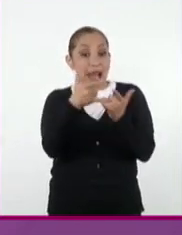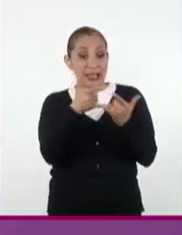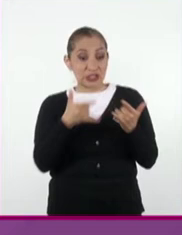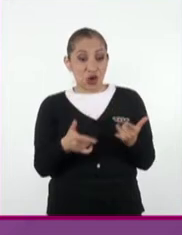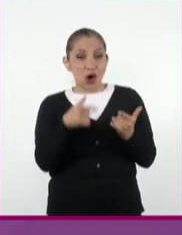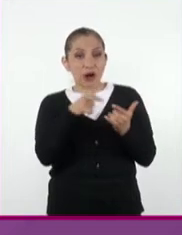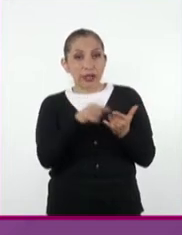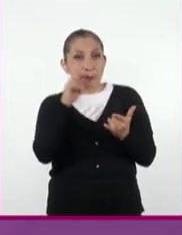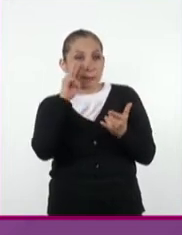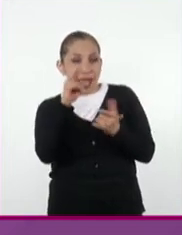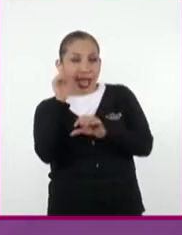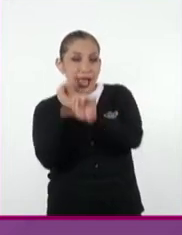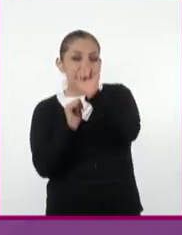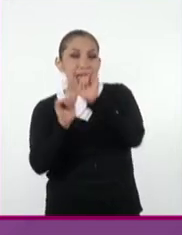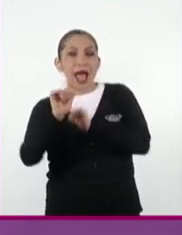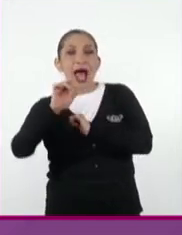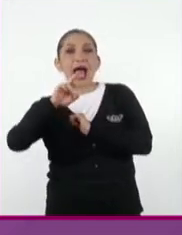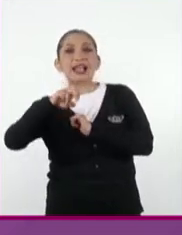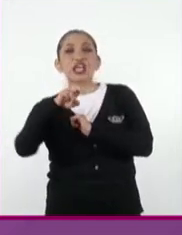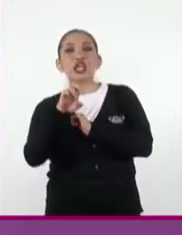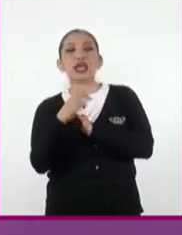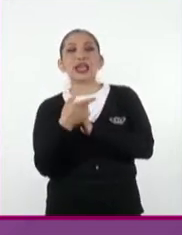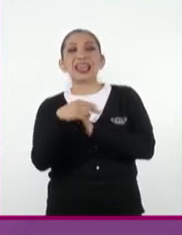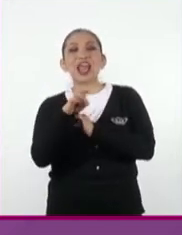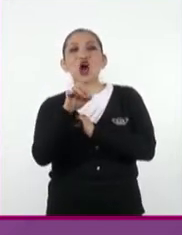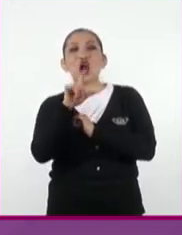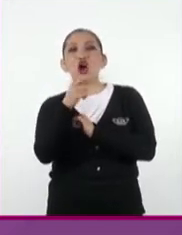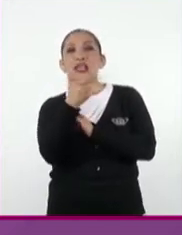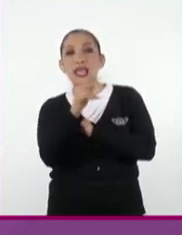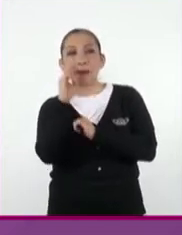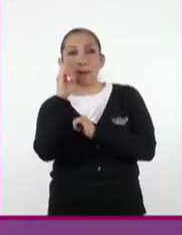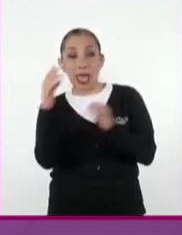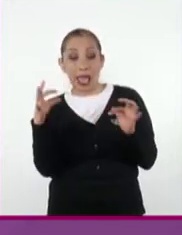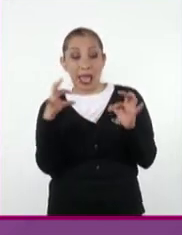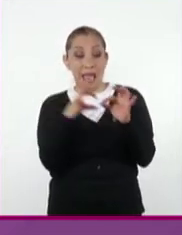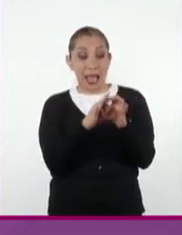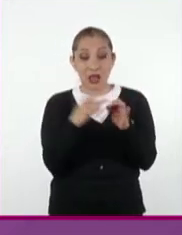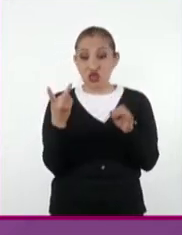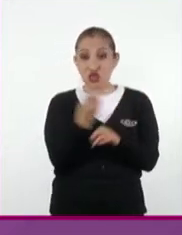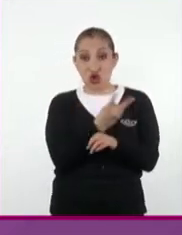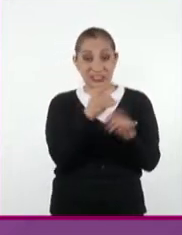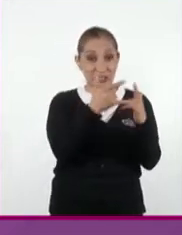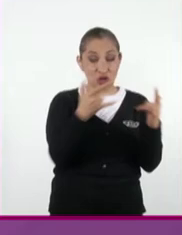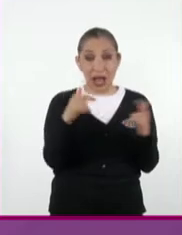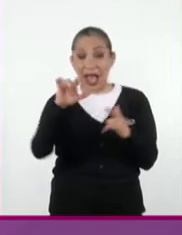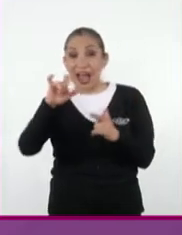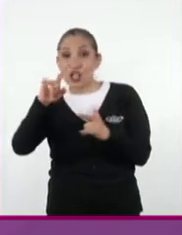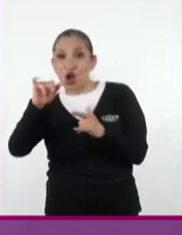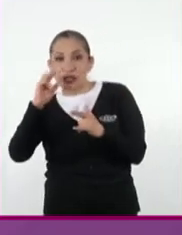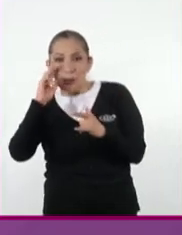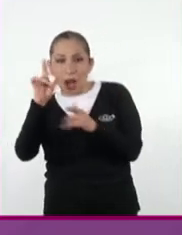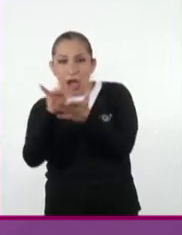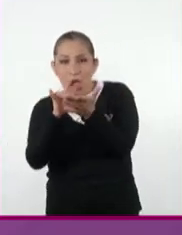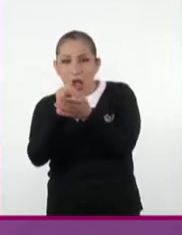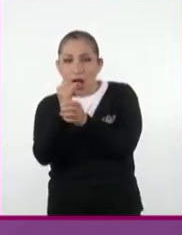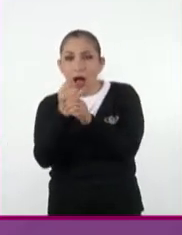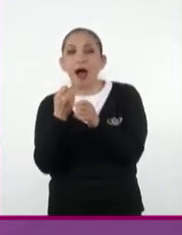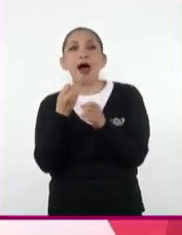se apoya en la arqueología para que juntas interpreten la información que aportan este tipo de fuentes.